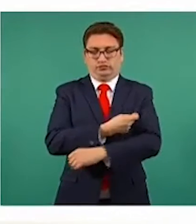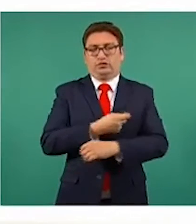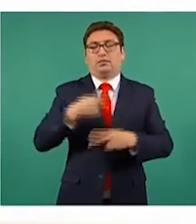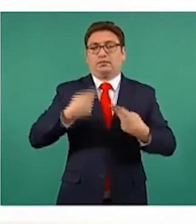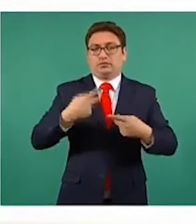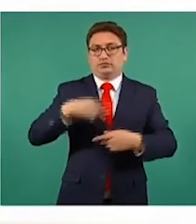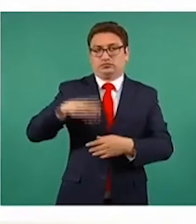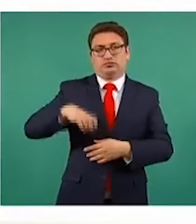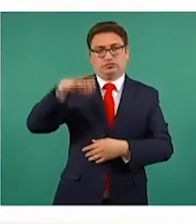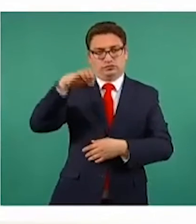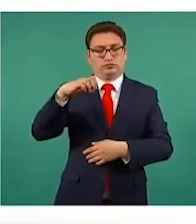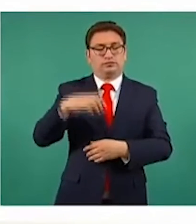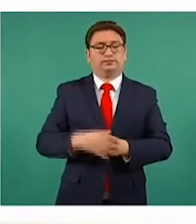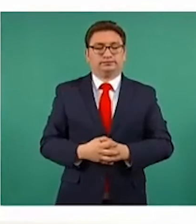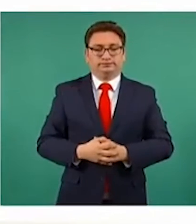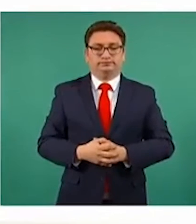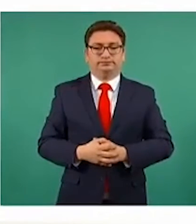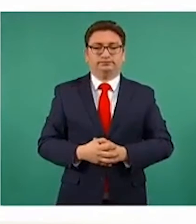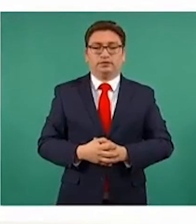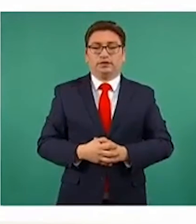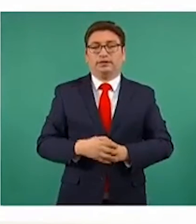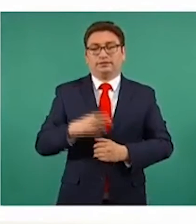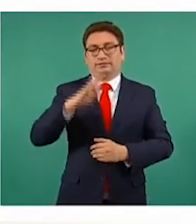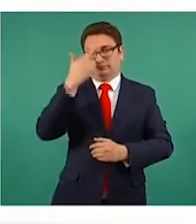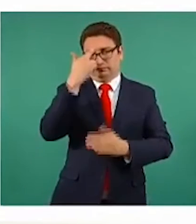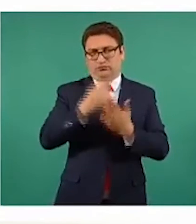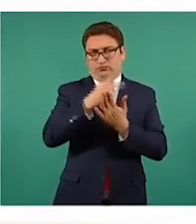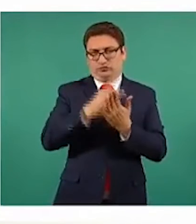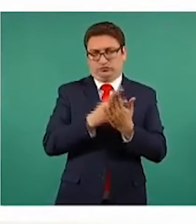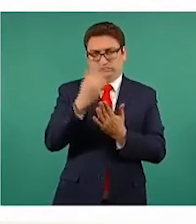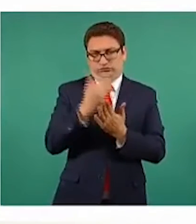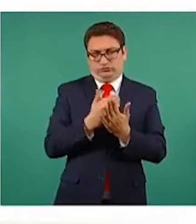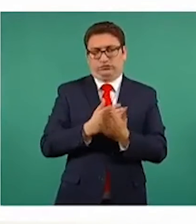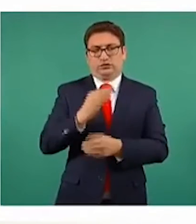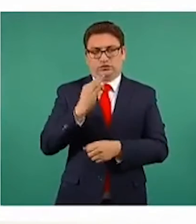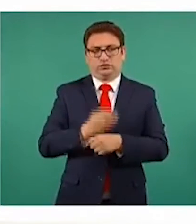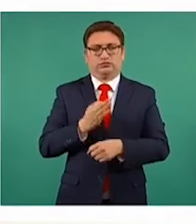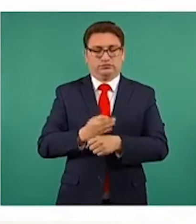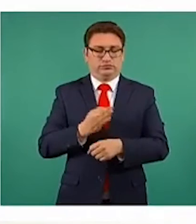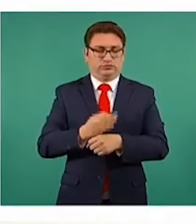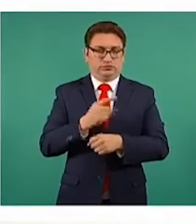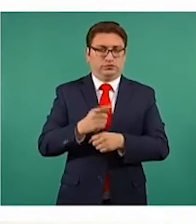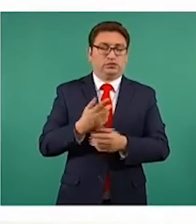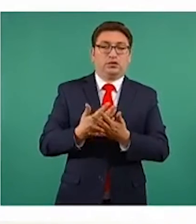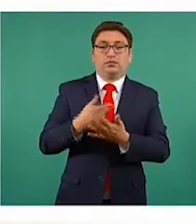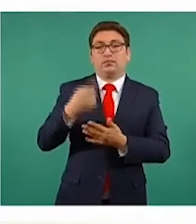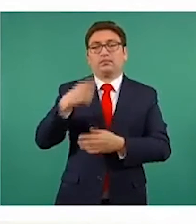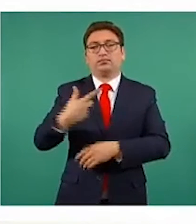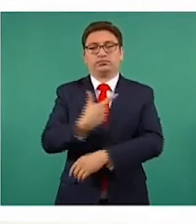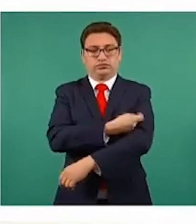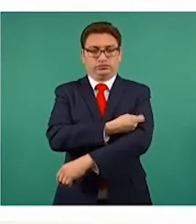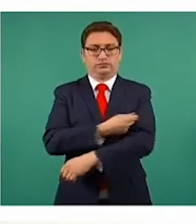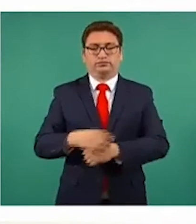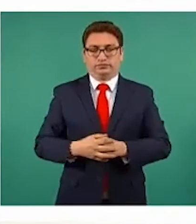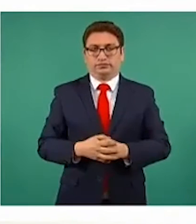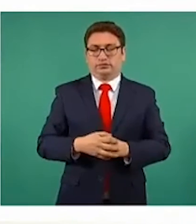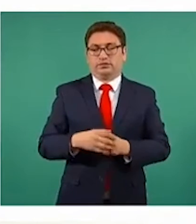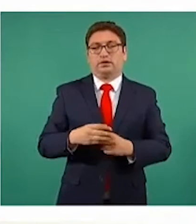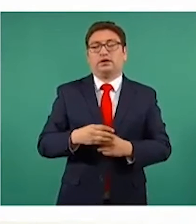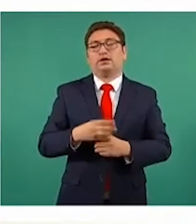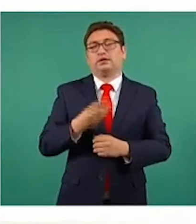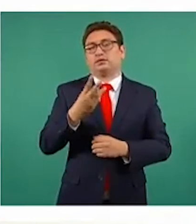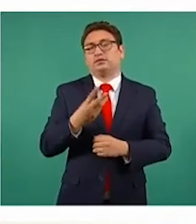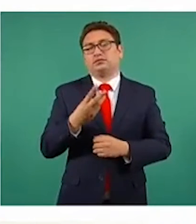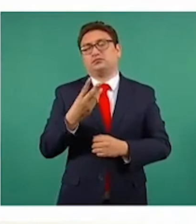adulta, que es la que está en el programa de vacunación en este momento como candidata a vacunarse. Es ya la tercera parte,